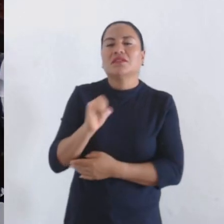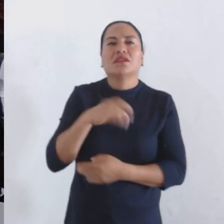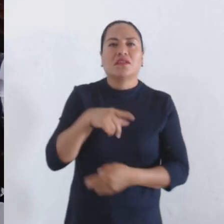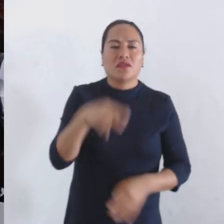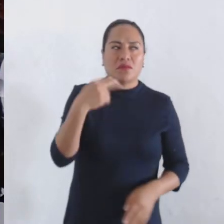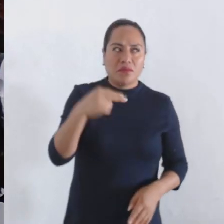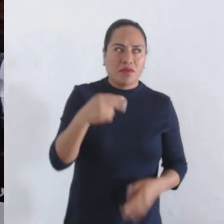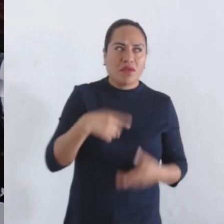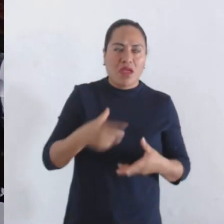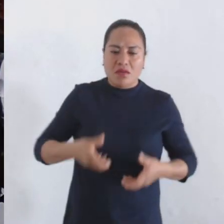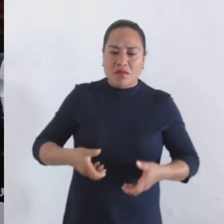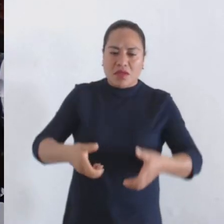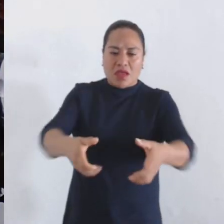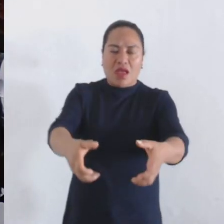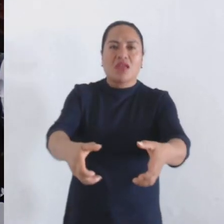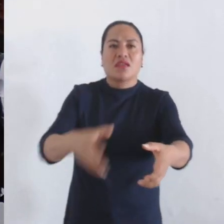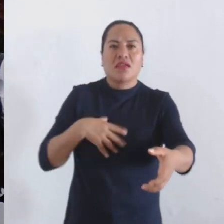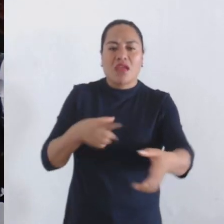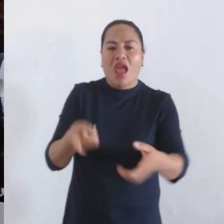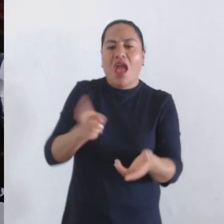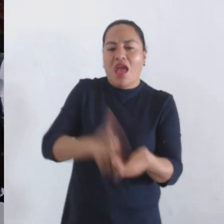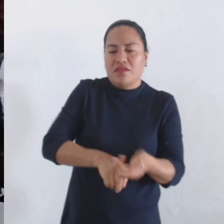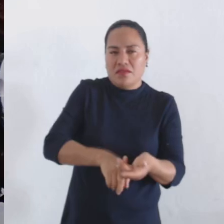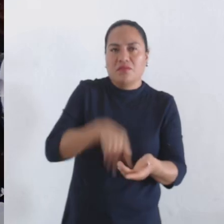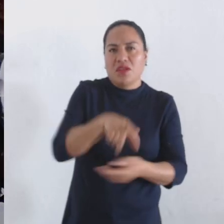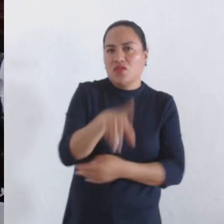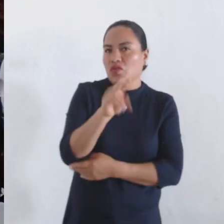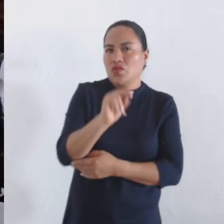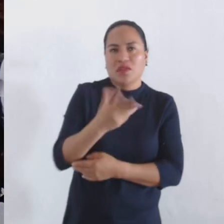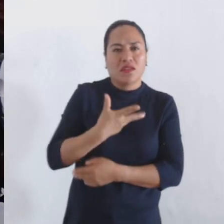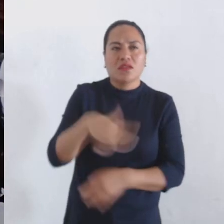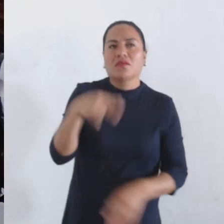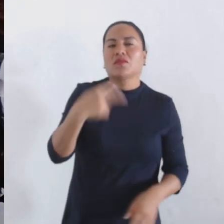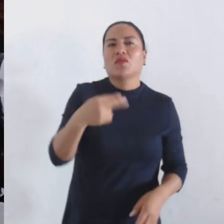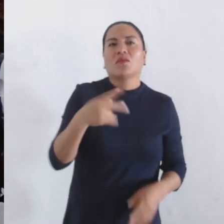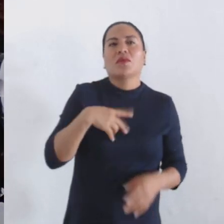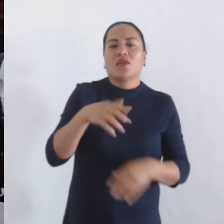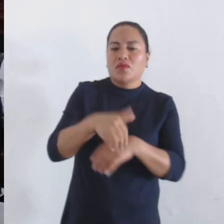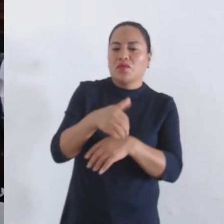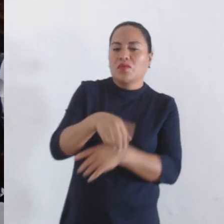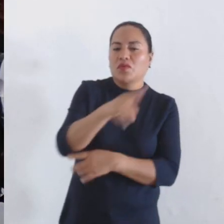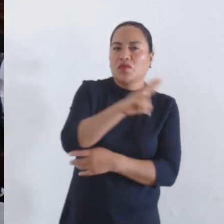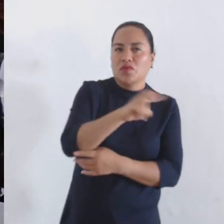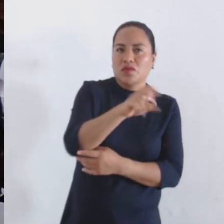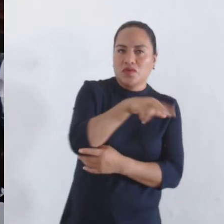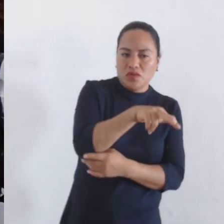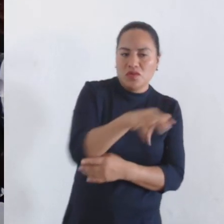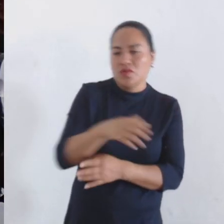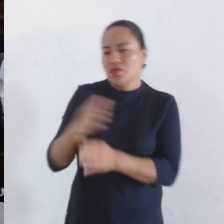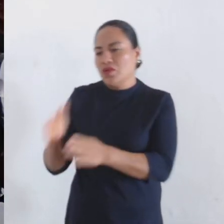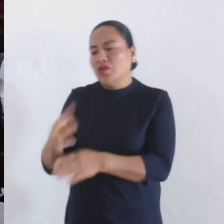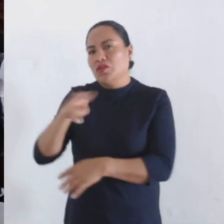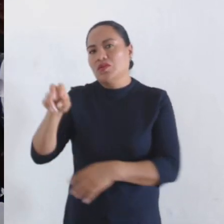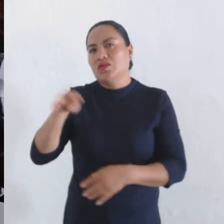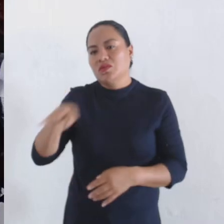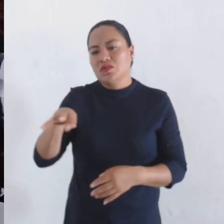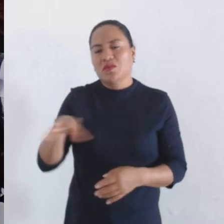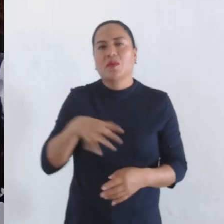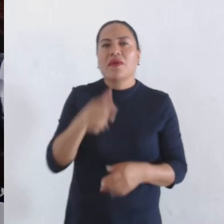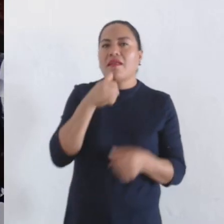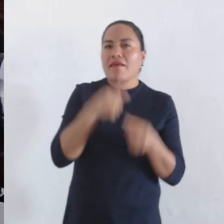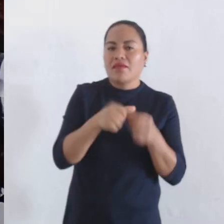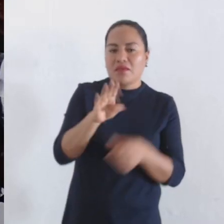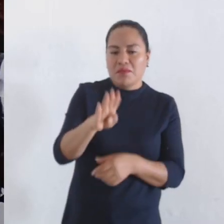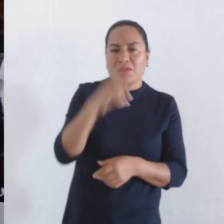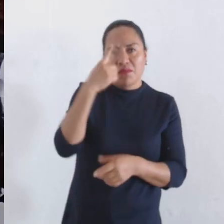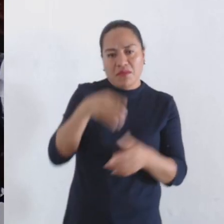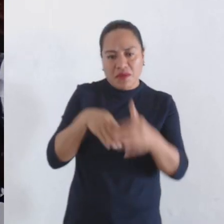pasillo, que actualmente se identifica como sin nombre, ubicado entre el número 218 y 216, letra B, la